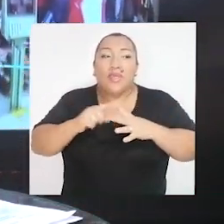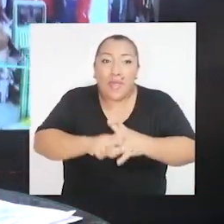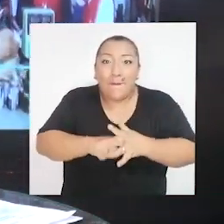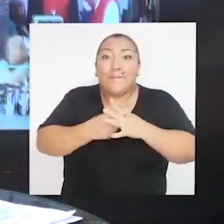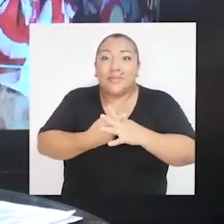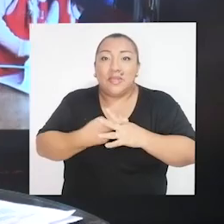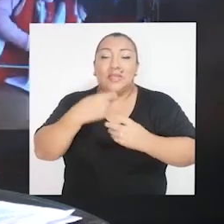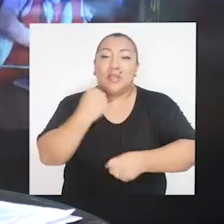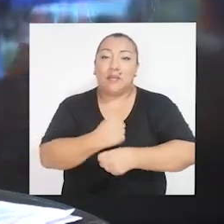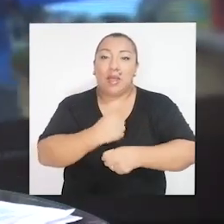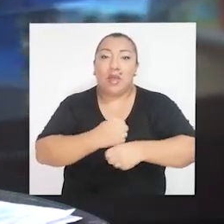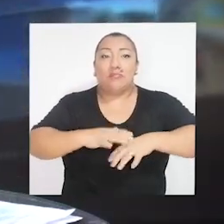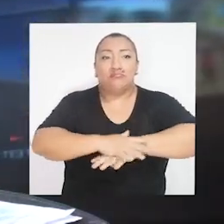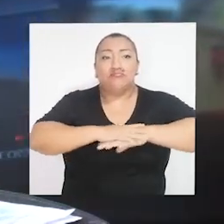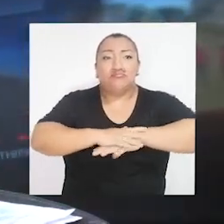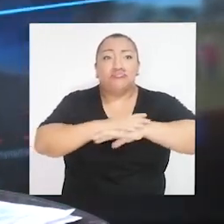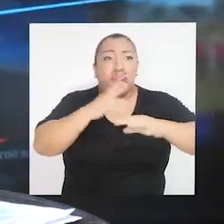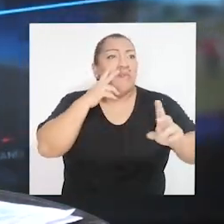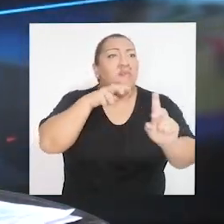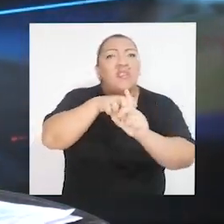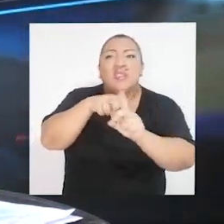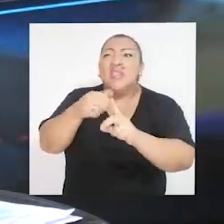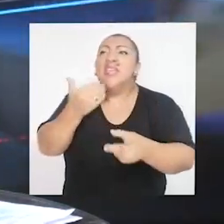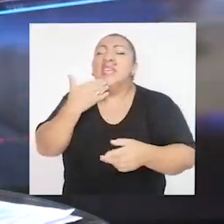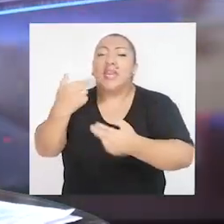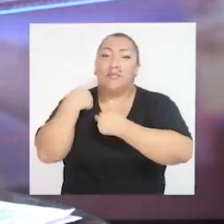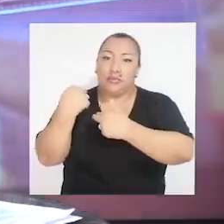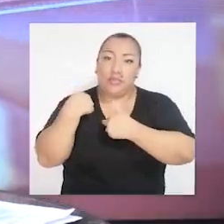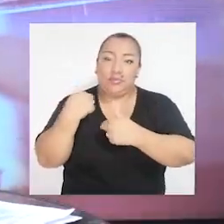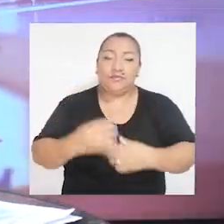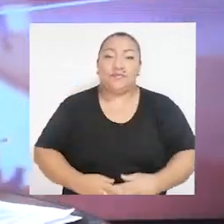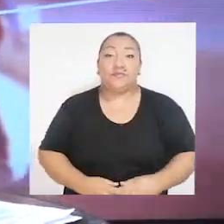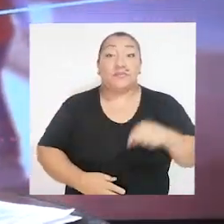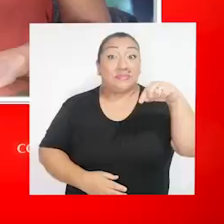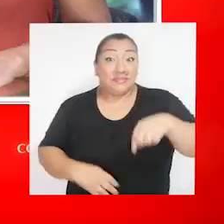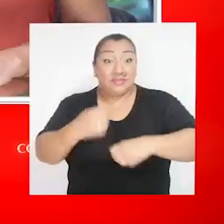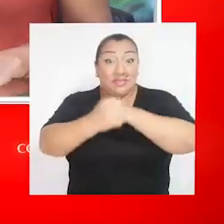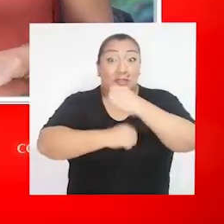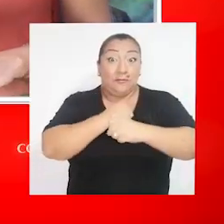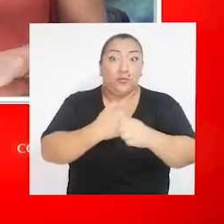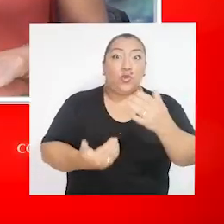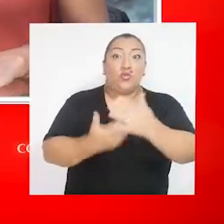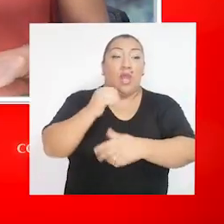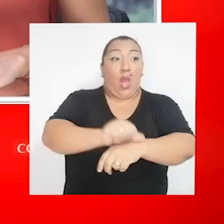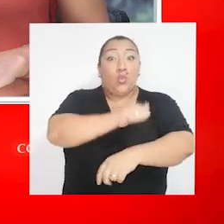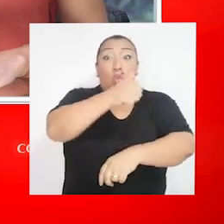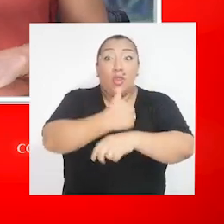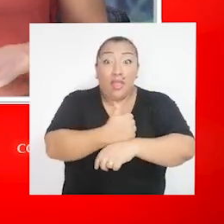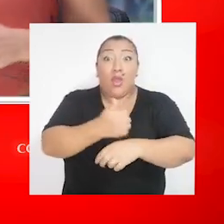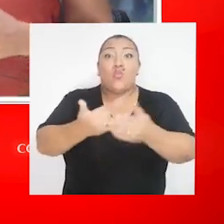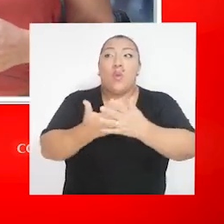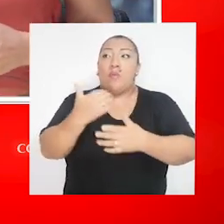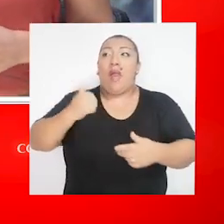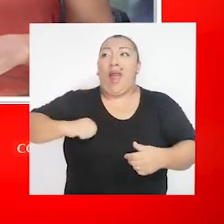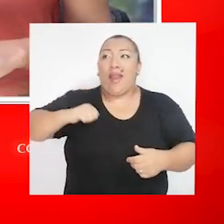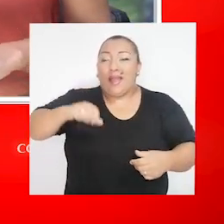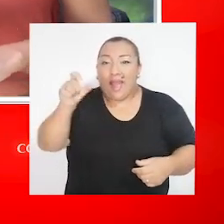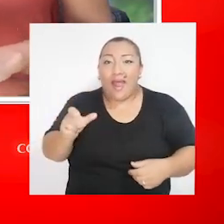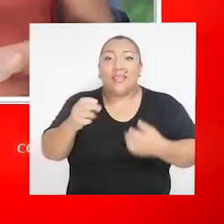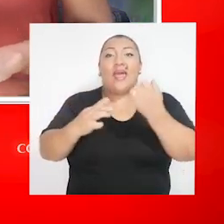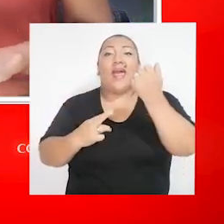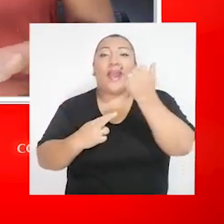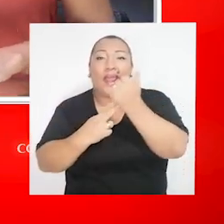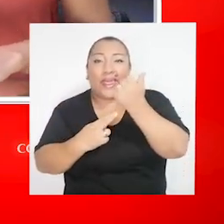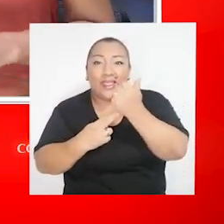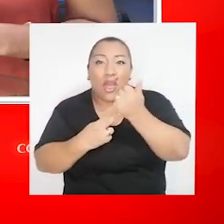ya poder entrar a hacer nuestro rol punitivo y identificar las responsabilidades que correspondan. Este año han asumido nuevas autoridades, alcaldes